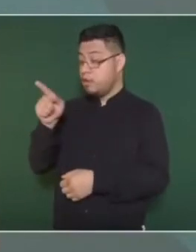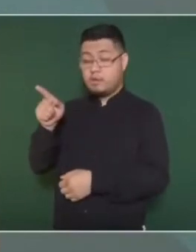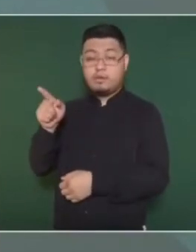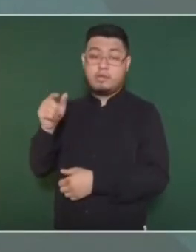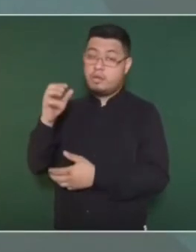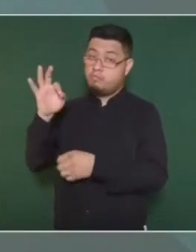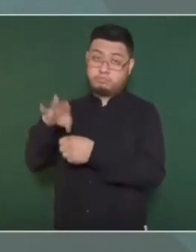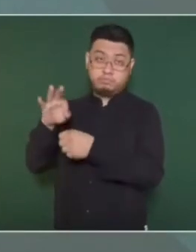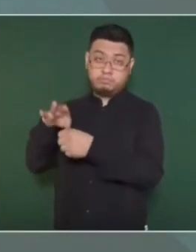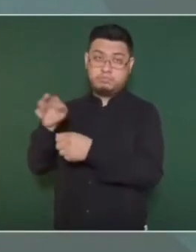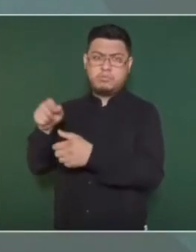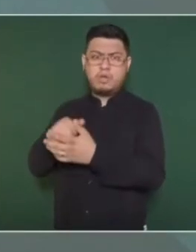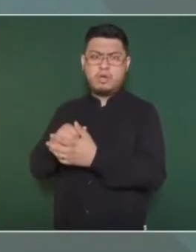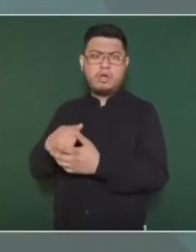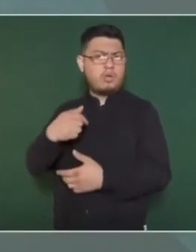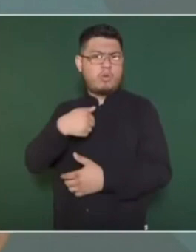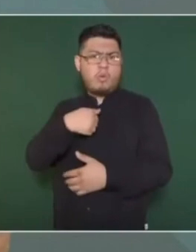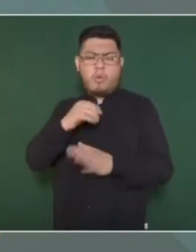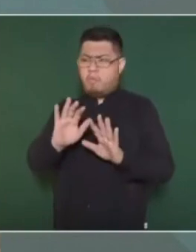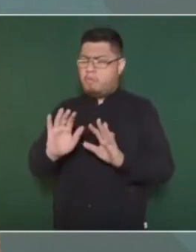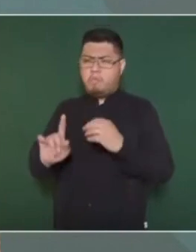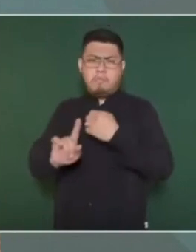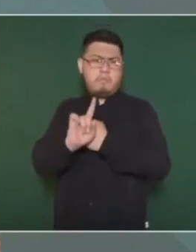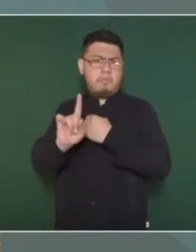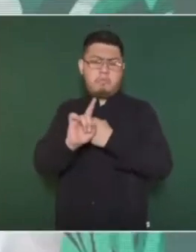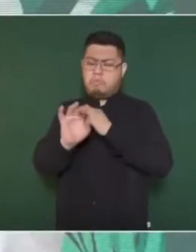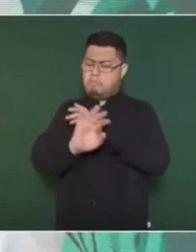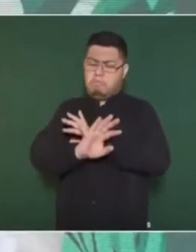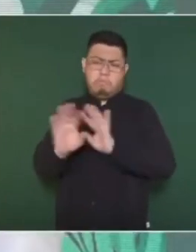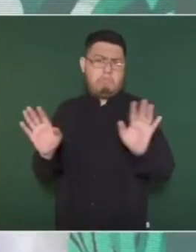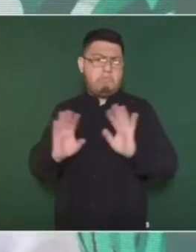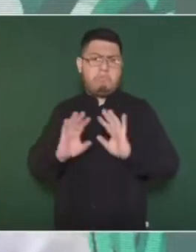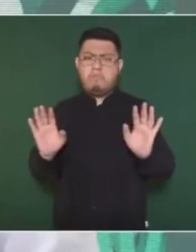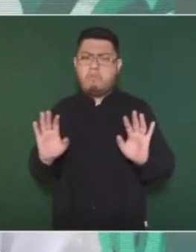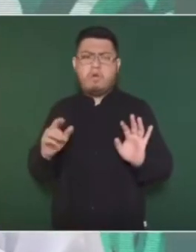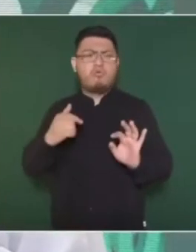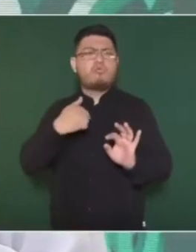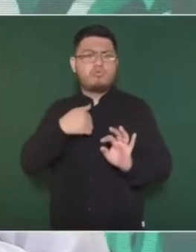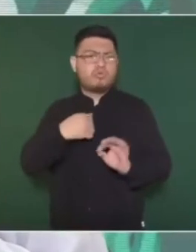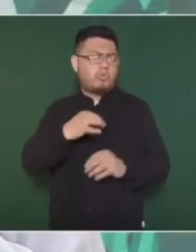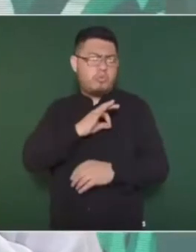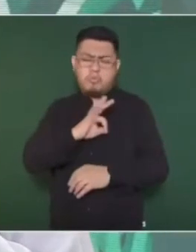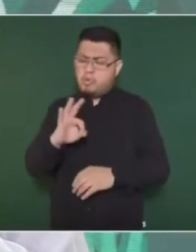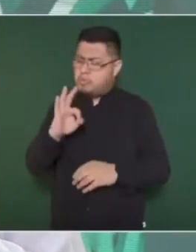Y yo no tengo ningún problema, yo puedo ayudar